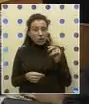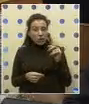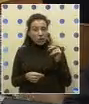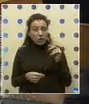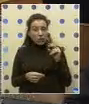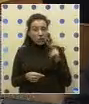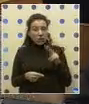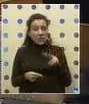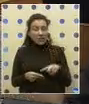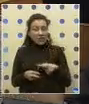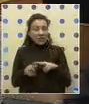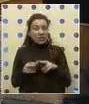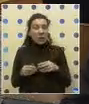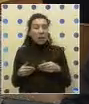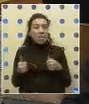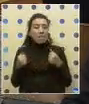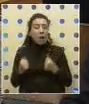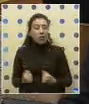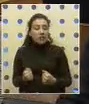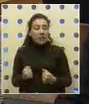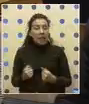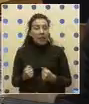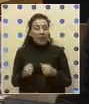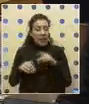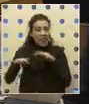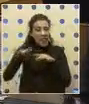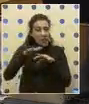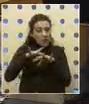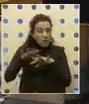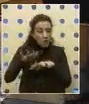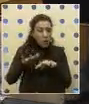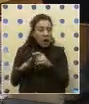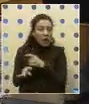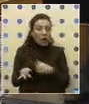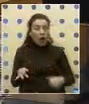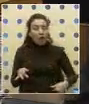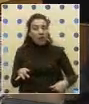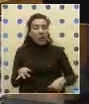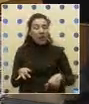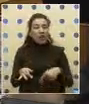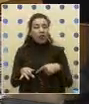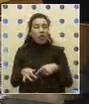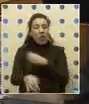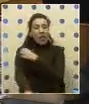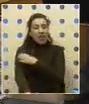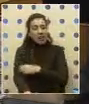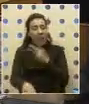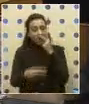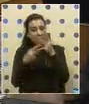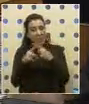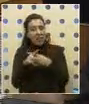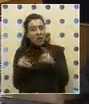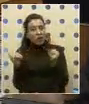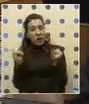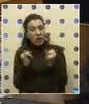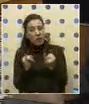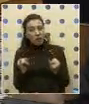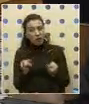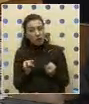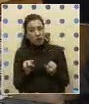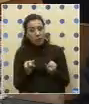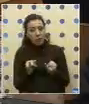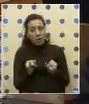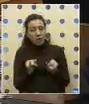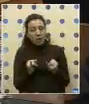las posibilidades de influir realmente en el gobierno regional y poder mirar de una manera distinta que lo que